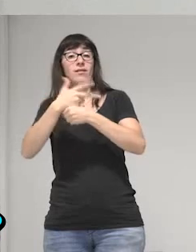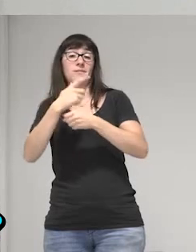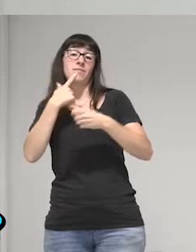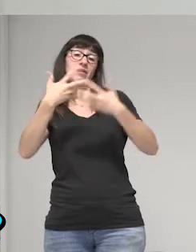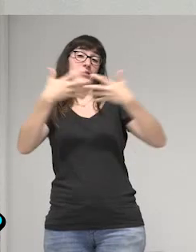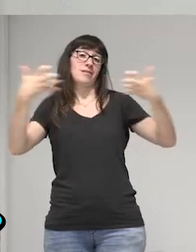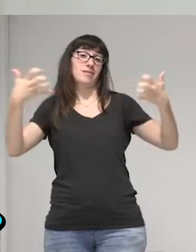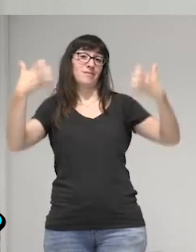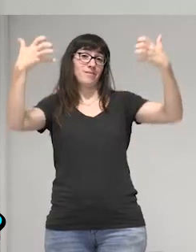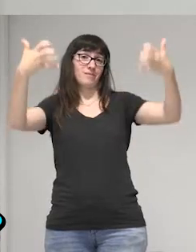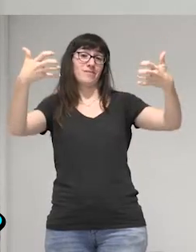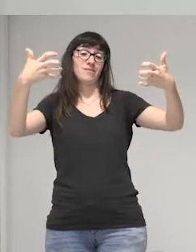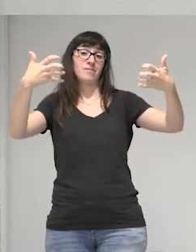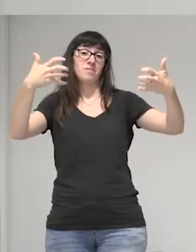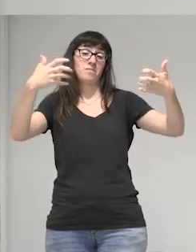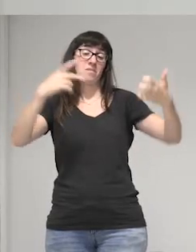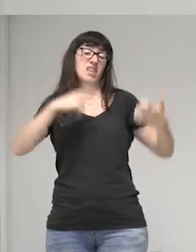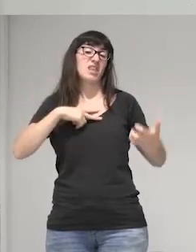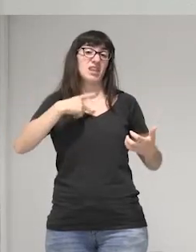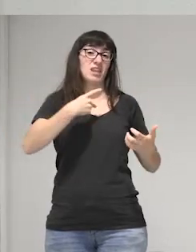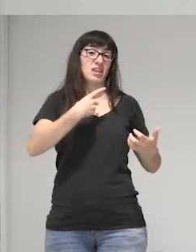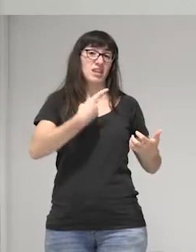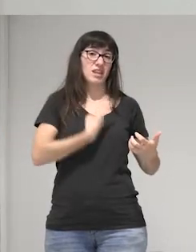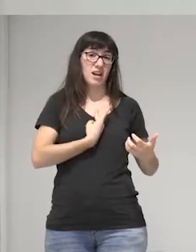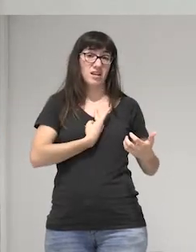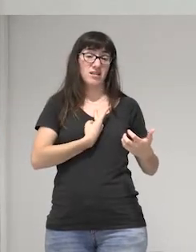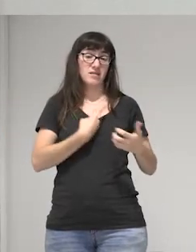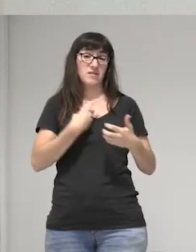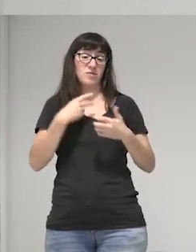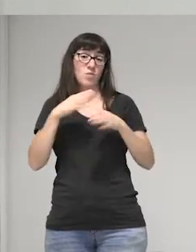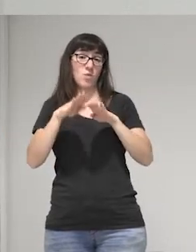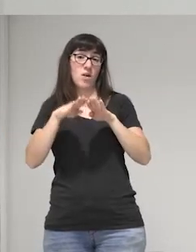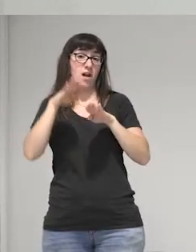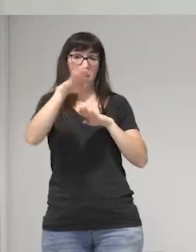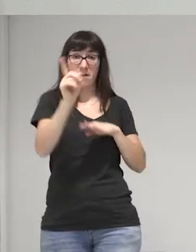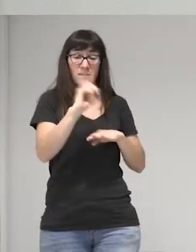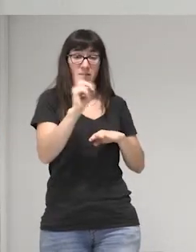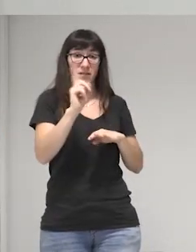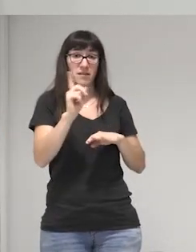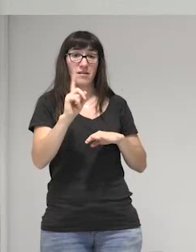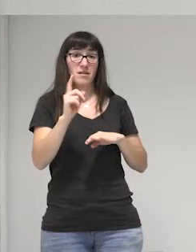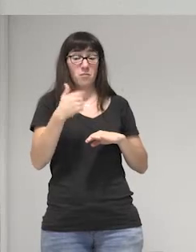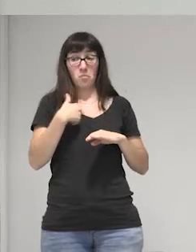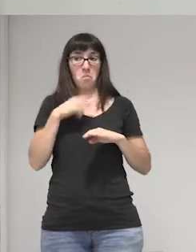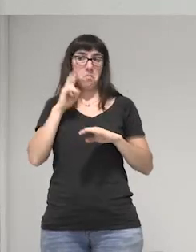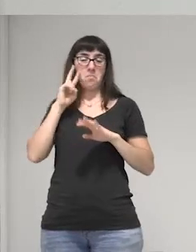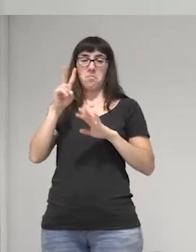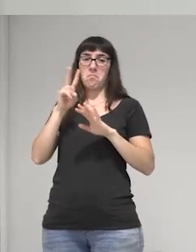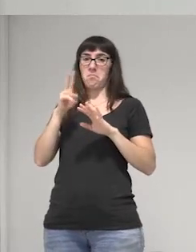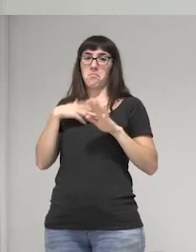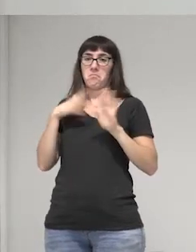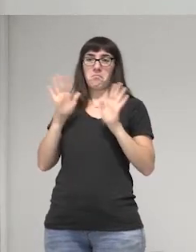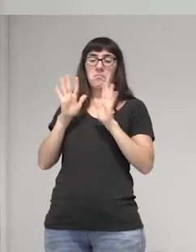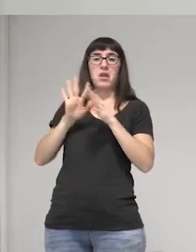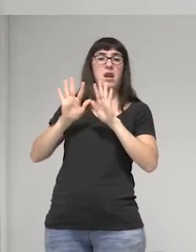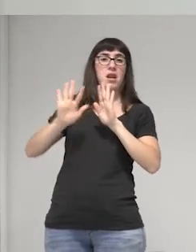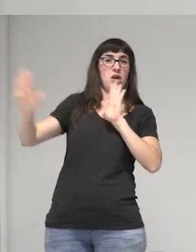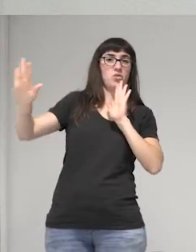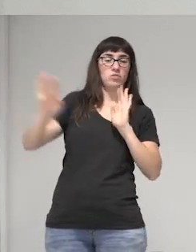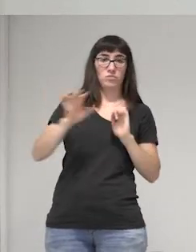que no transa no avanza verdad pero yo la verdad de lejitos de lejitos porque es que pasa o sea